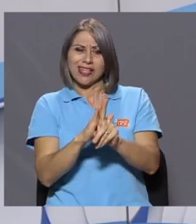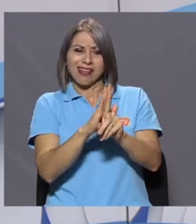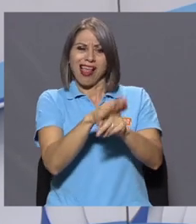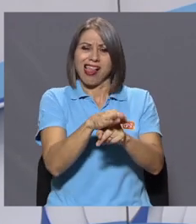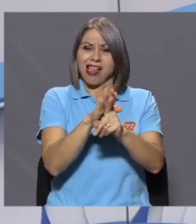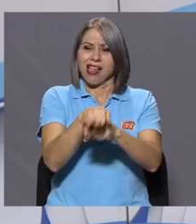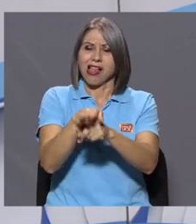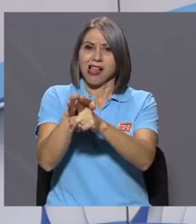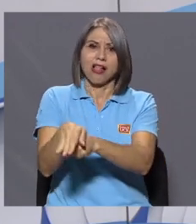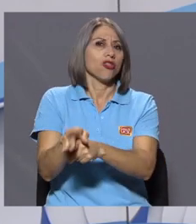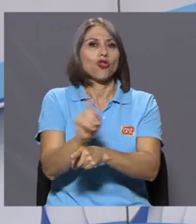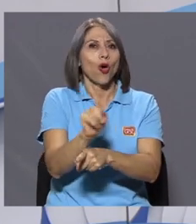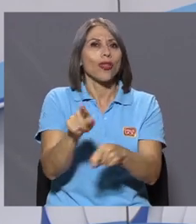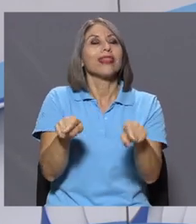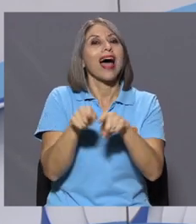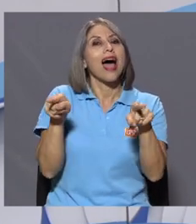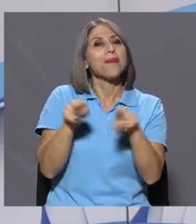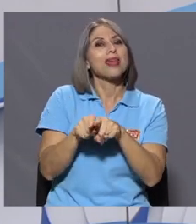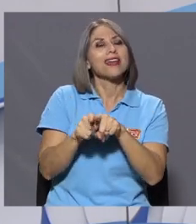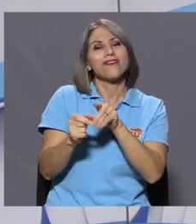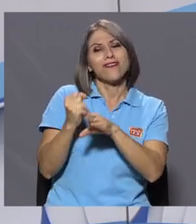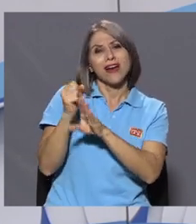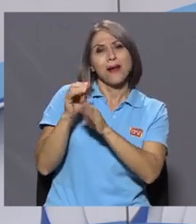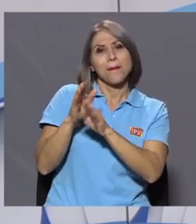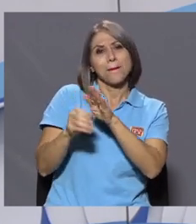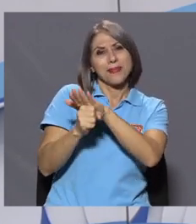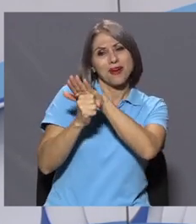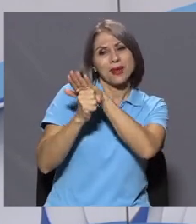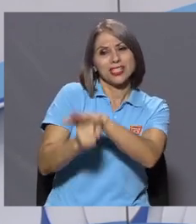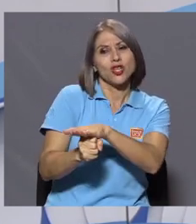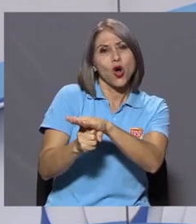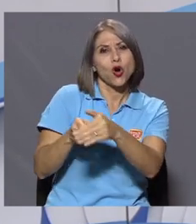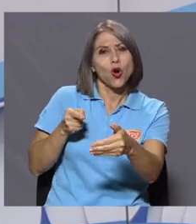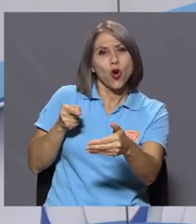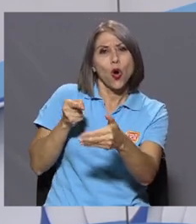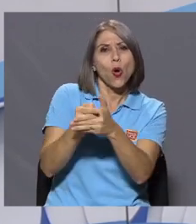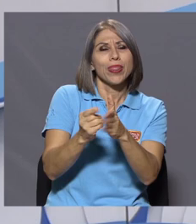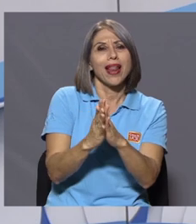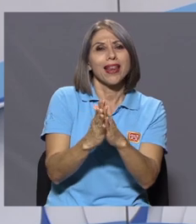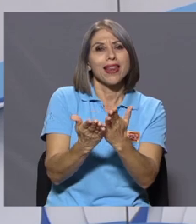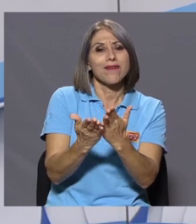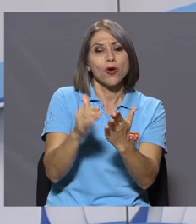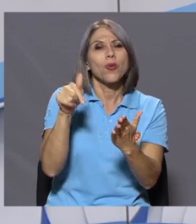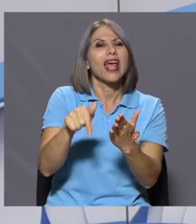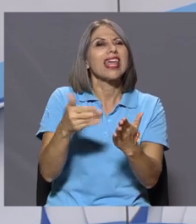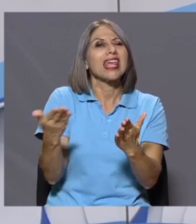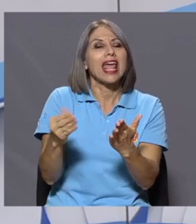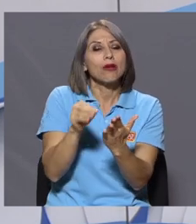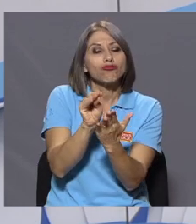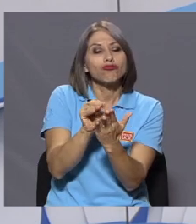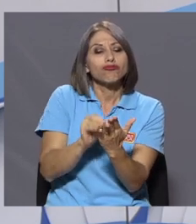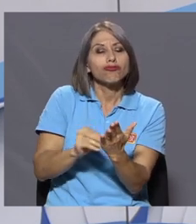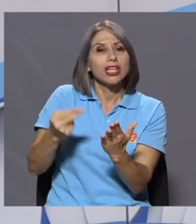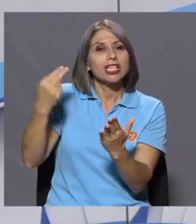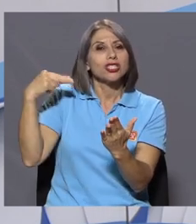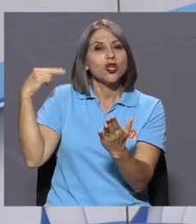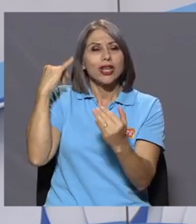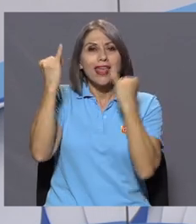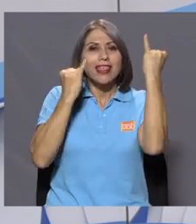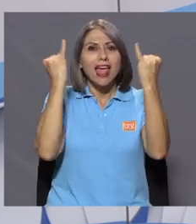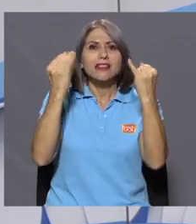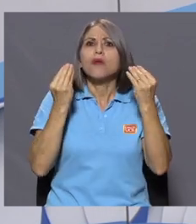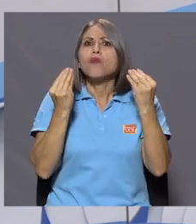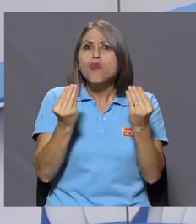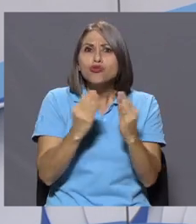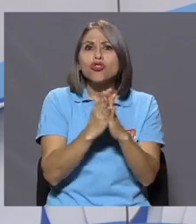represión se da también contra el libro, porque el libro contiene historia, el libro contiene ideas. Y entonces muchos libros fueron